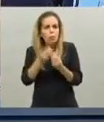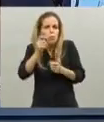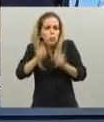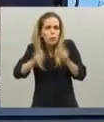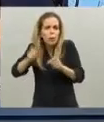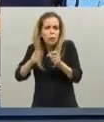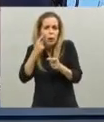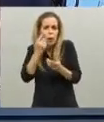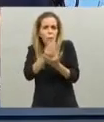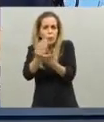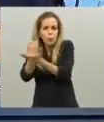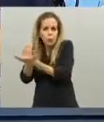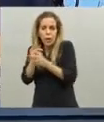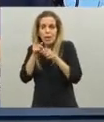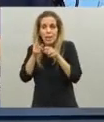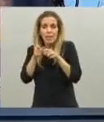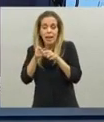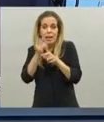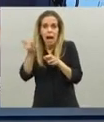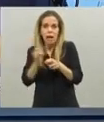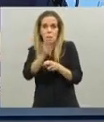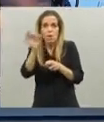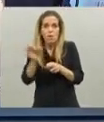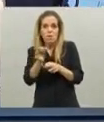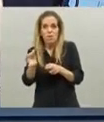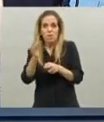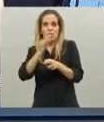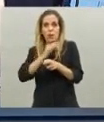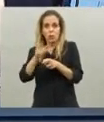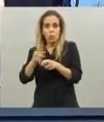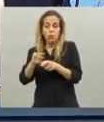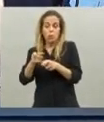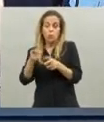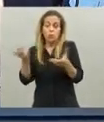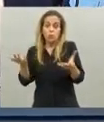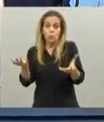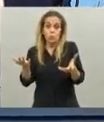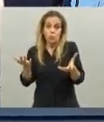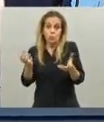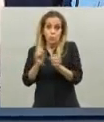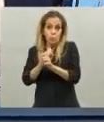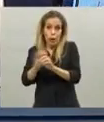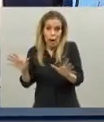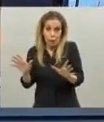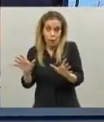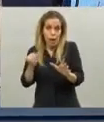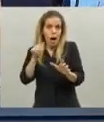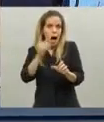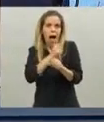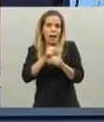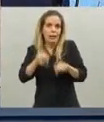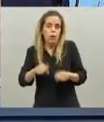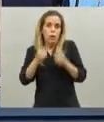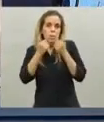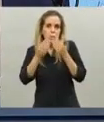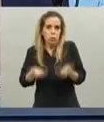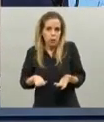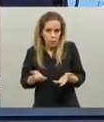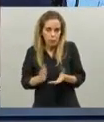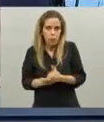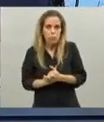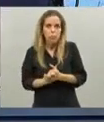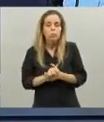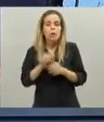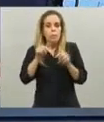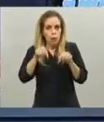poblacional así que si entra el virus vamos a tener hoy no lo tenemos hoy es general en el AMBA pero